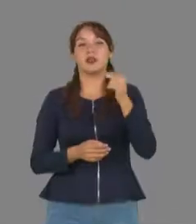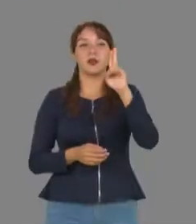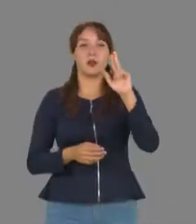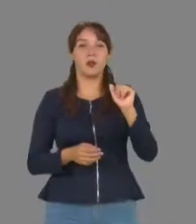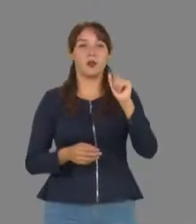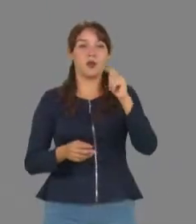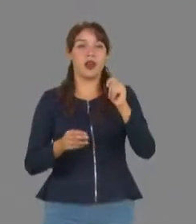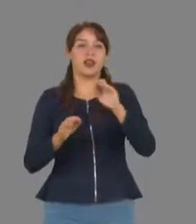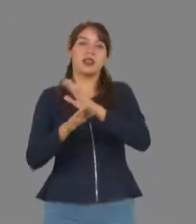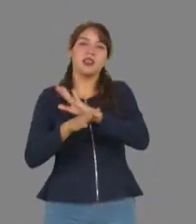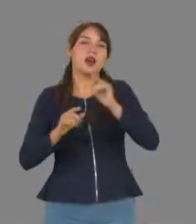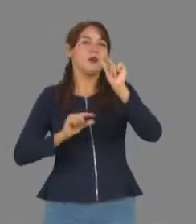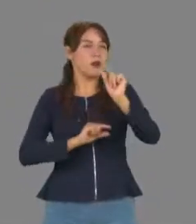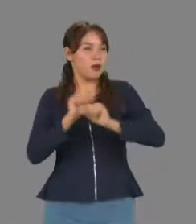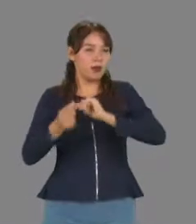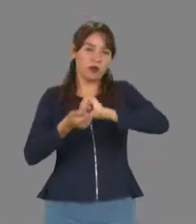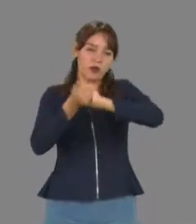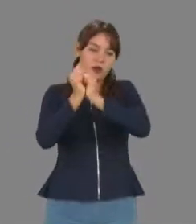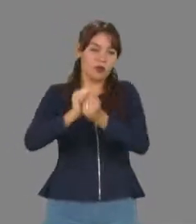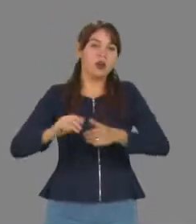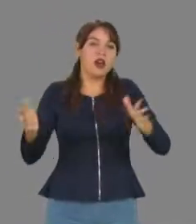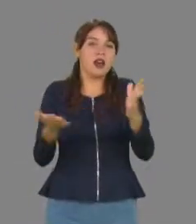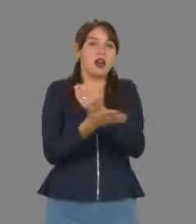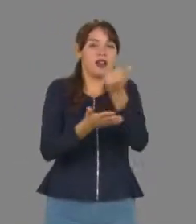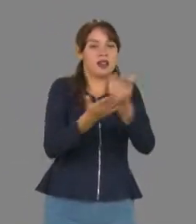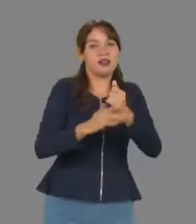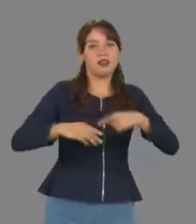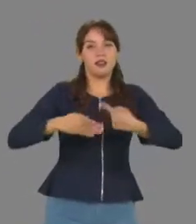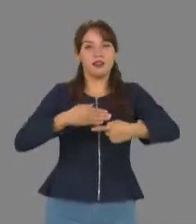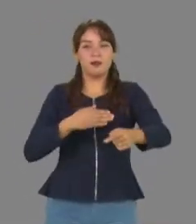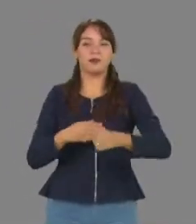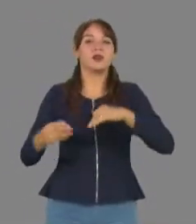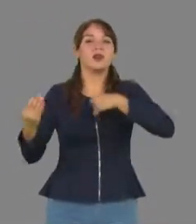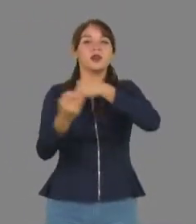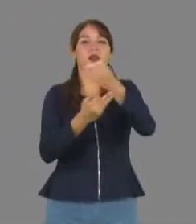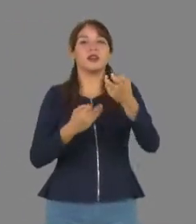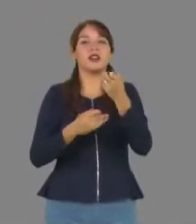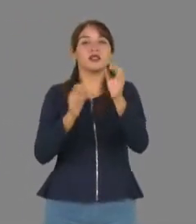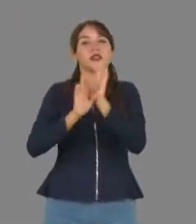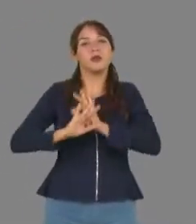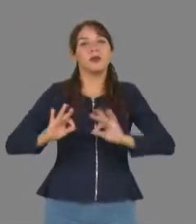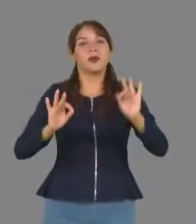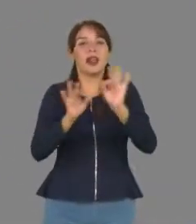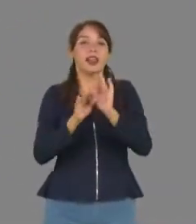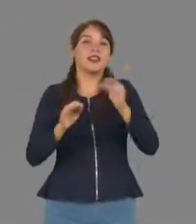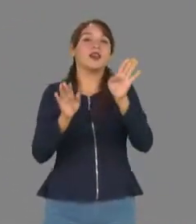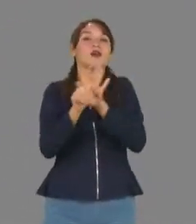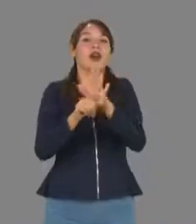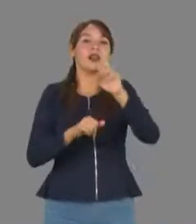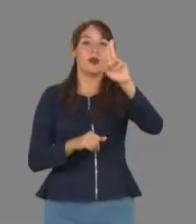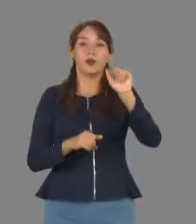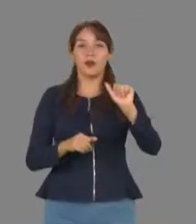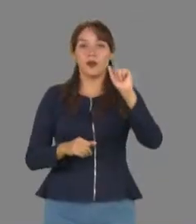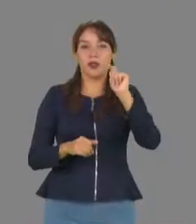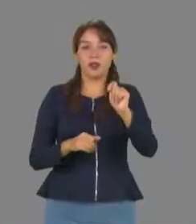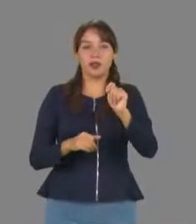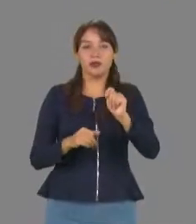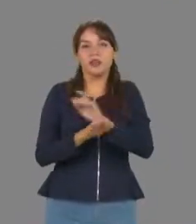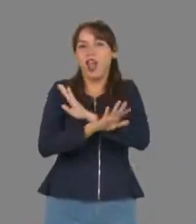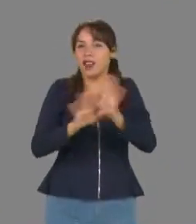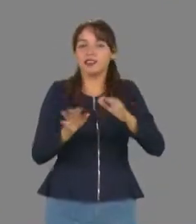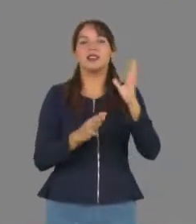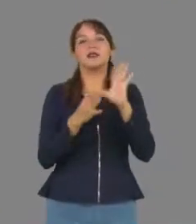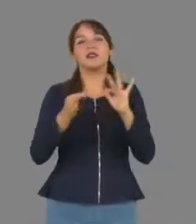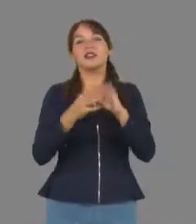transita por la vía de la excelencia académica y esta debe ser una prioridad en todos los planteles que conforman esta casa de estudios. Así lo